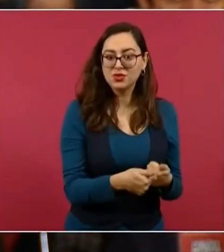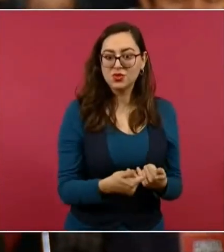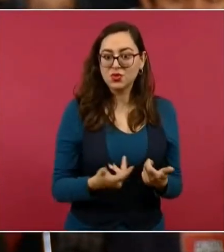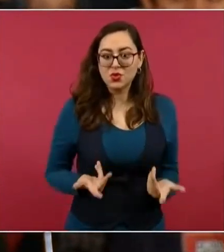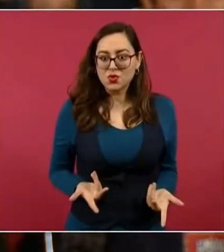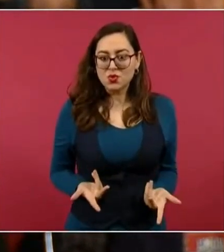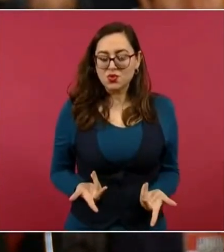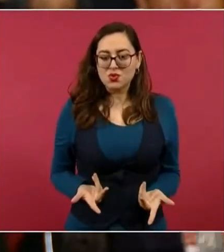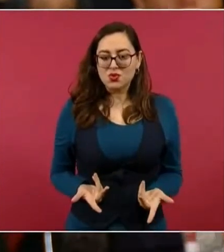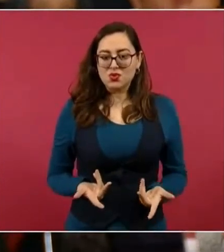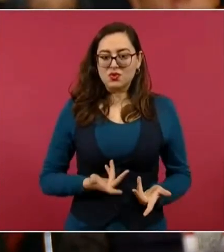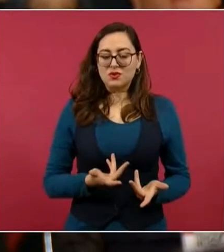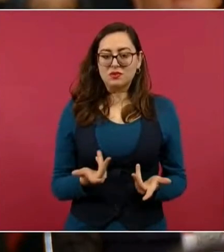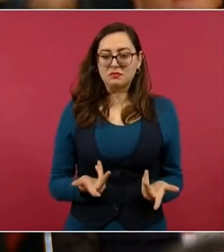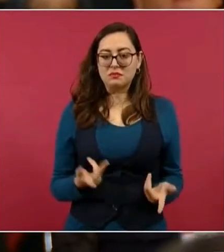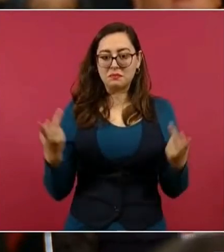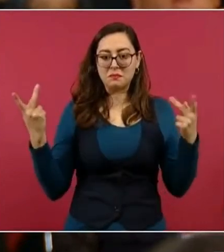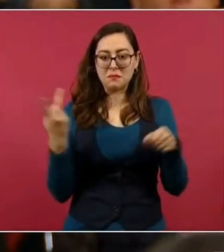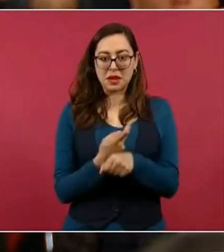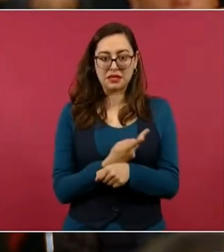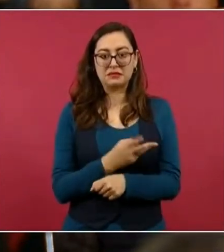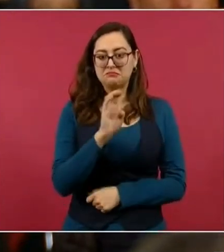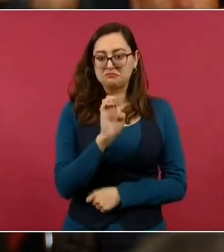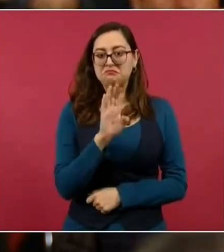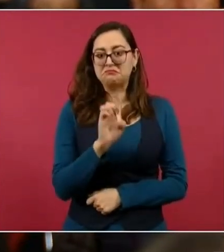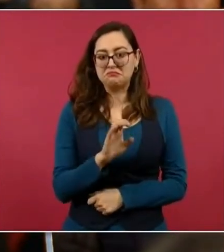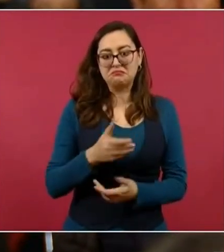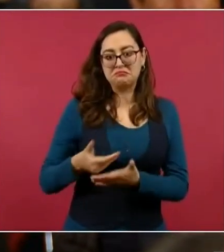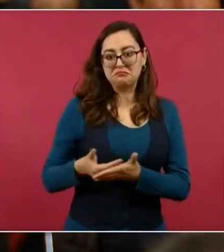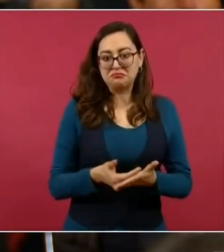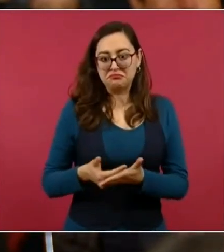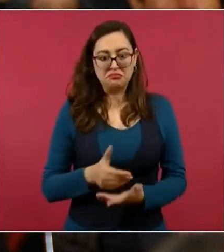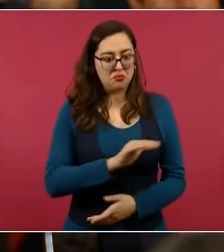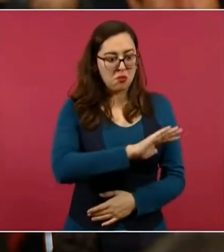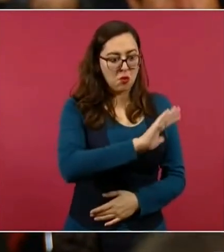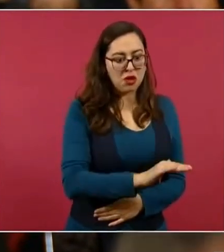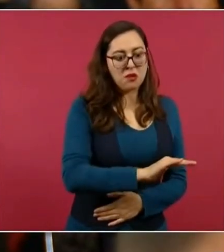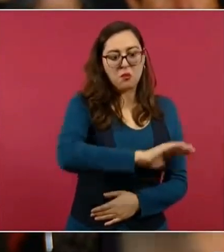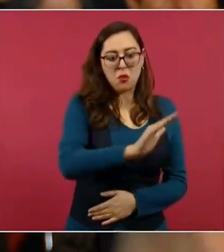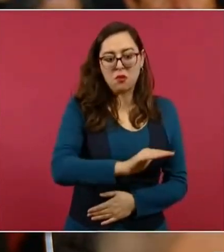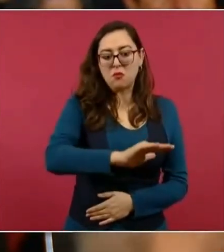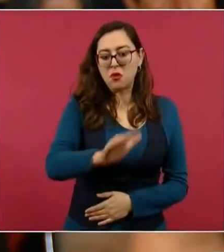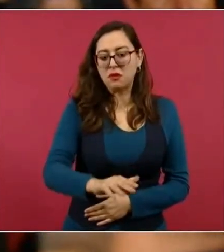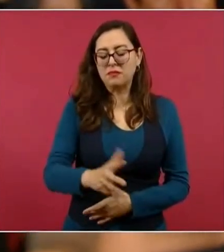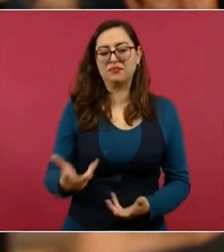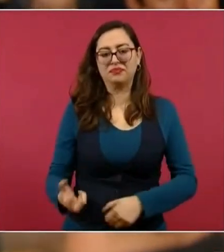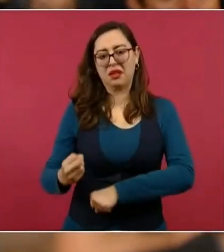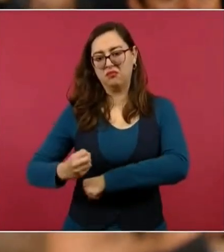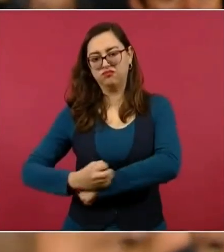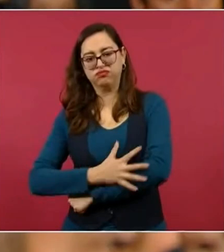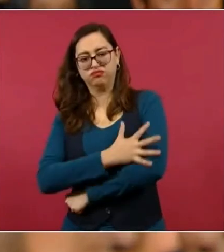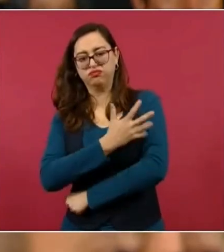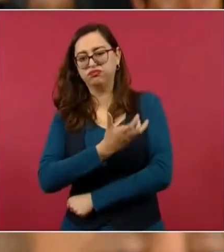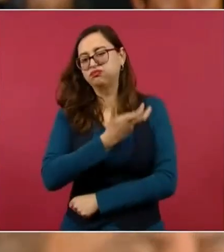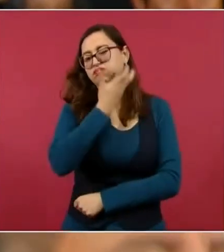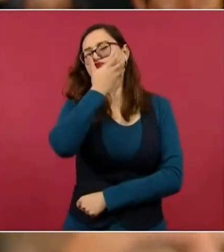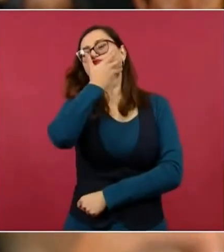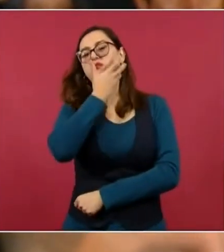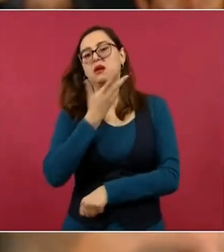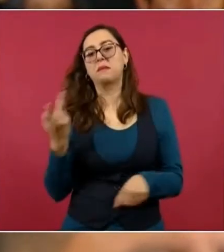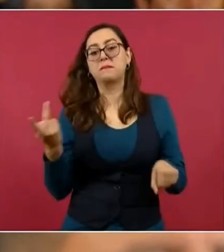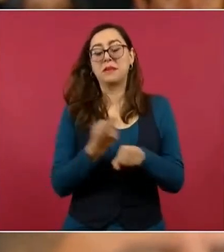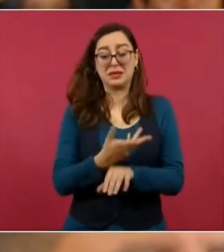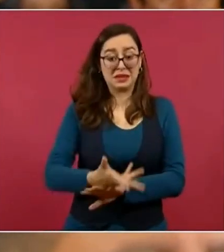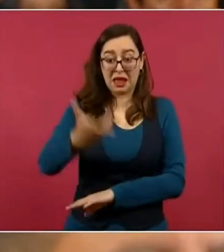algunos murieron, sino otros tienen más secuelas, porque en México, pues, ya sabemos que para entonces el sistema